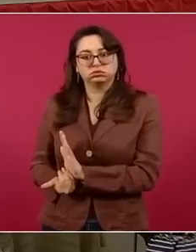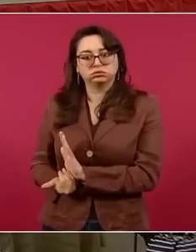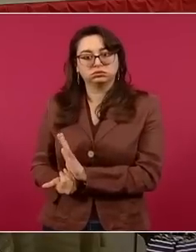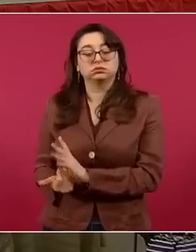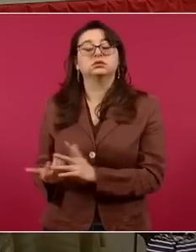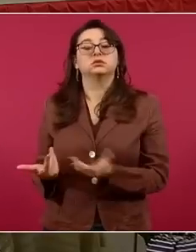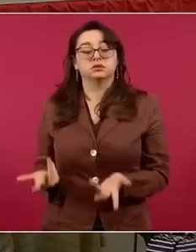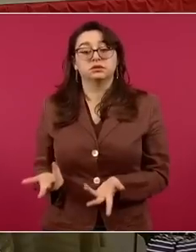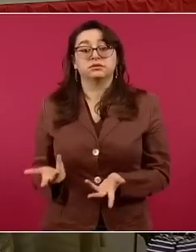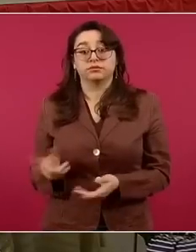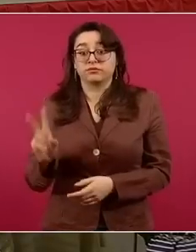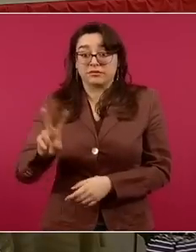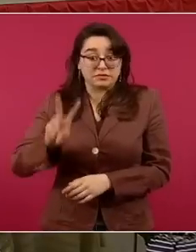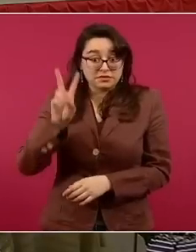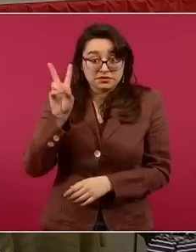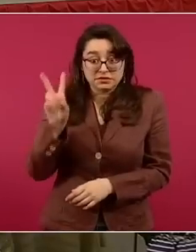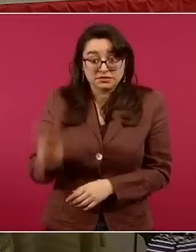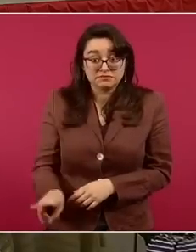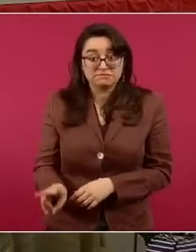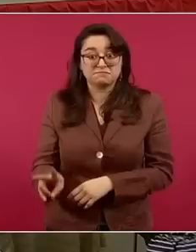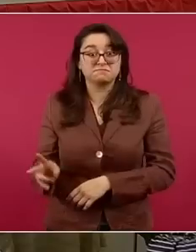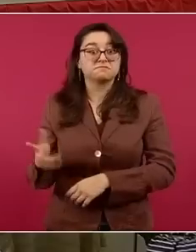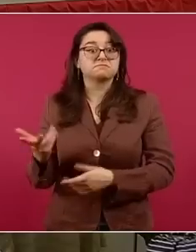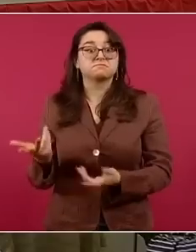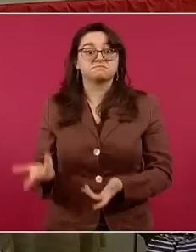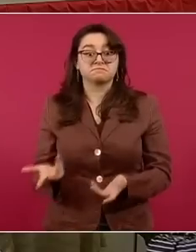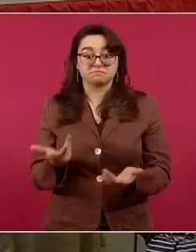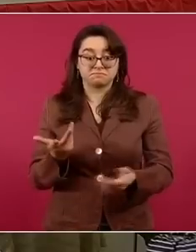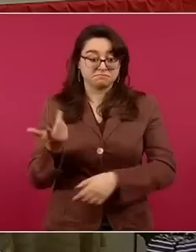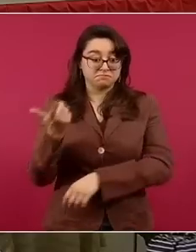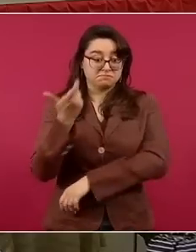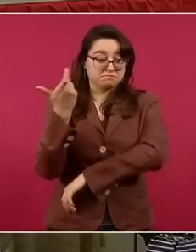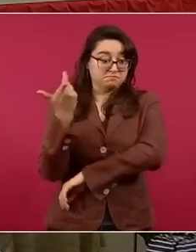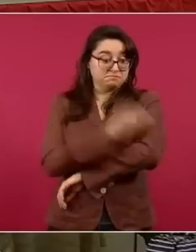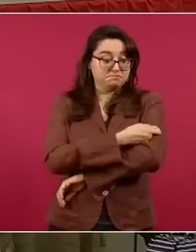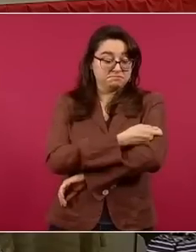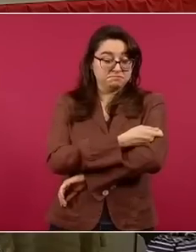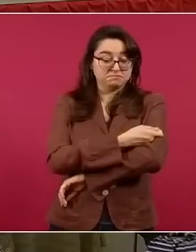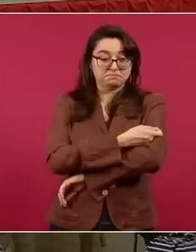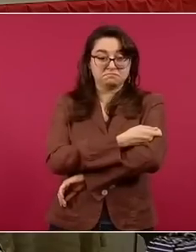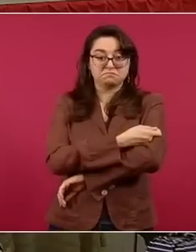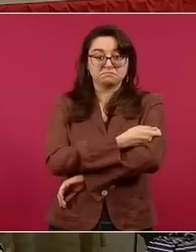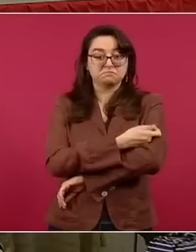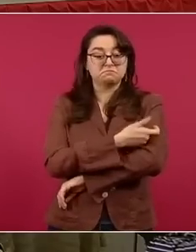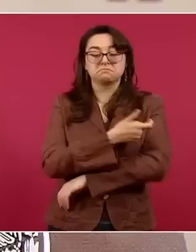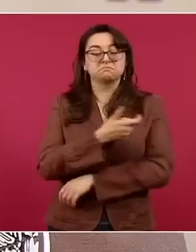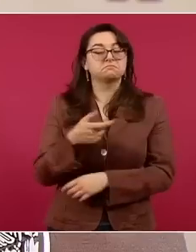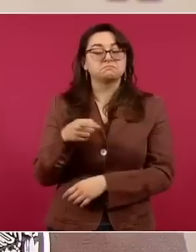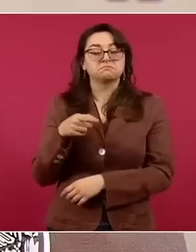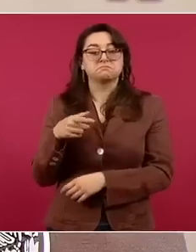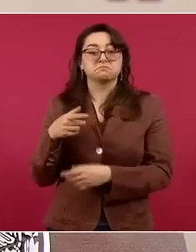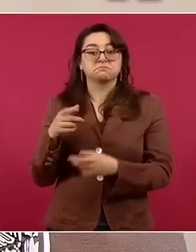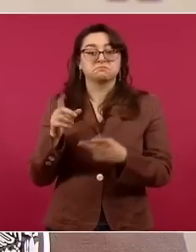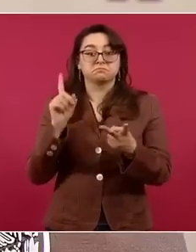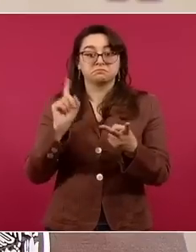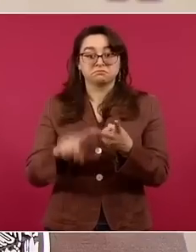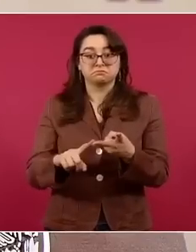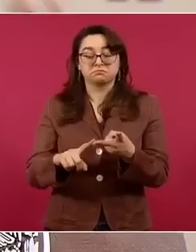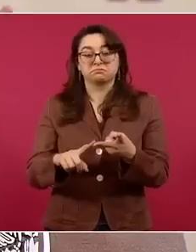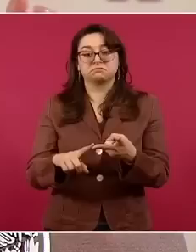hasta 100 veces más efectiva en reducir el dolor comparada con la morfina o 50 veces más que la heroína.